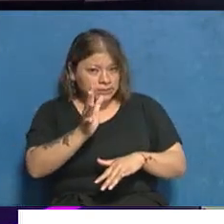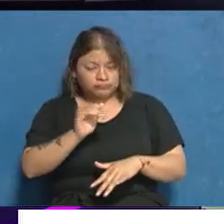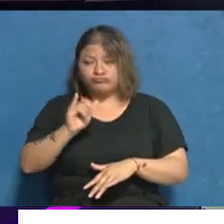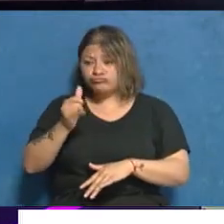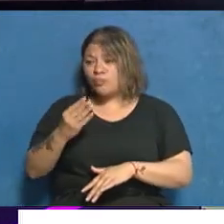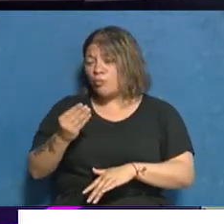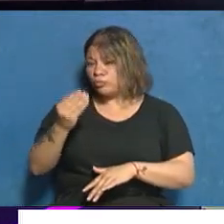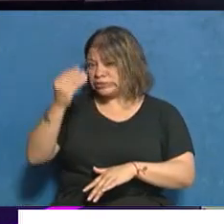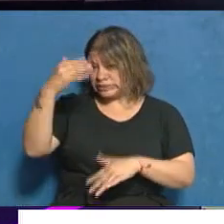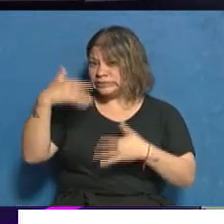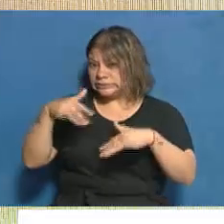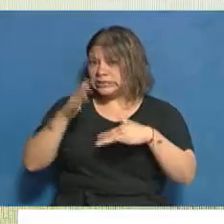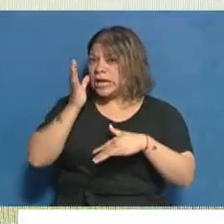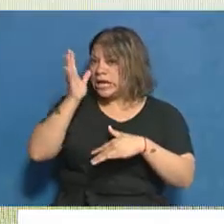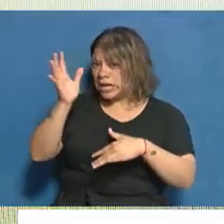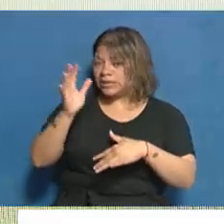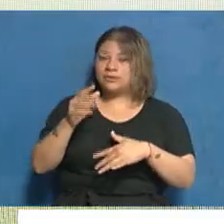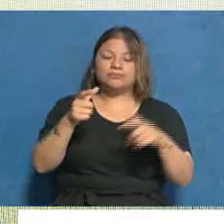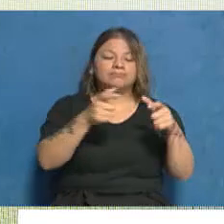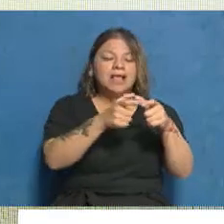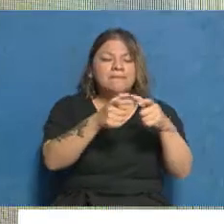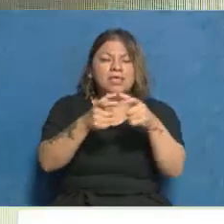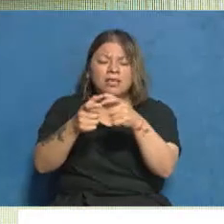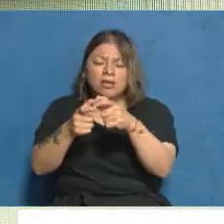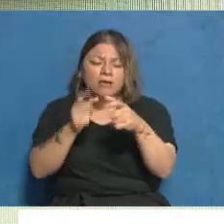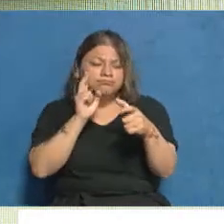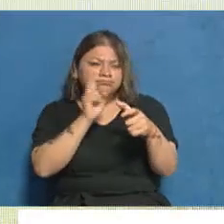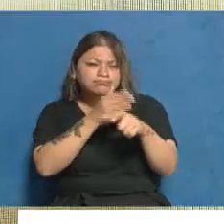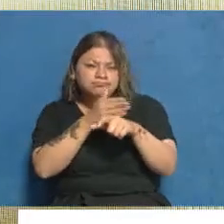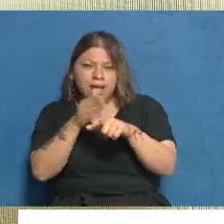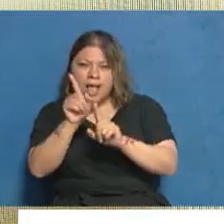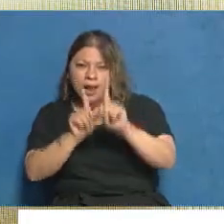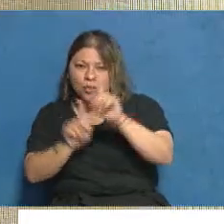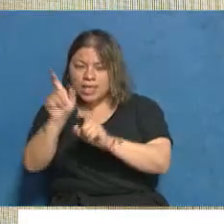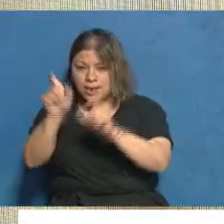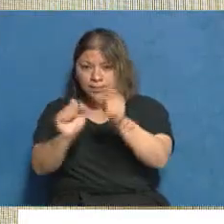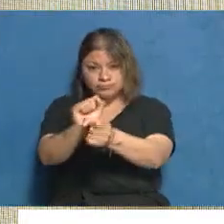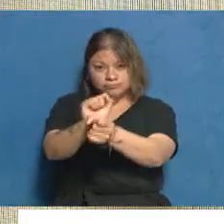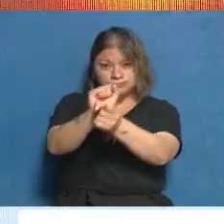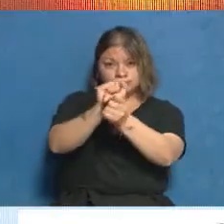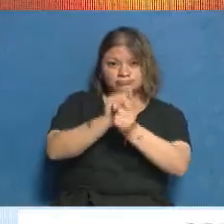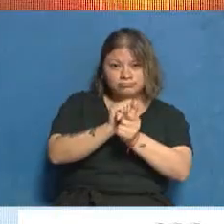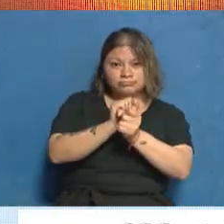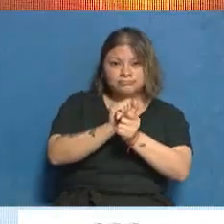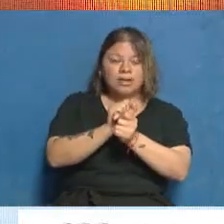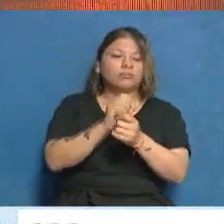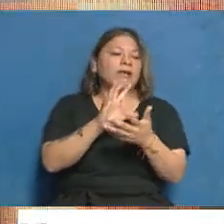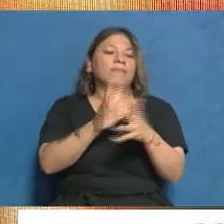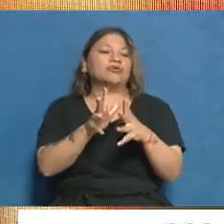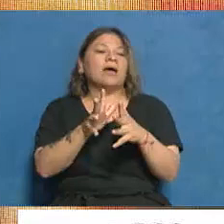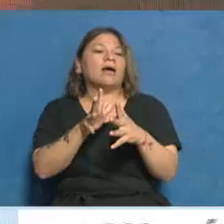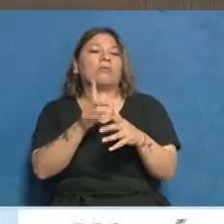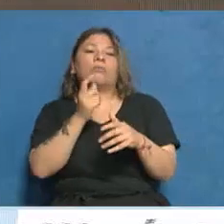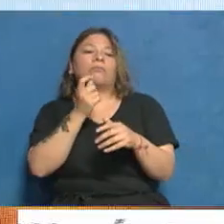de todos estos archivos se debe determinar si alguno de los detenidos se trata de pederasta, es